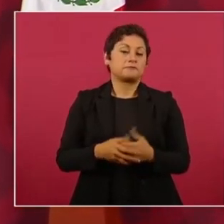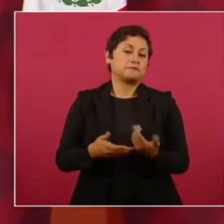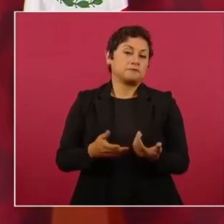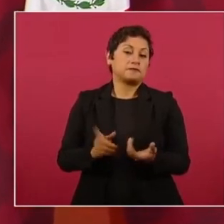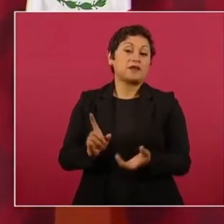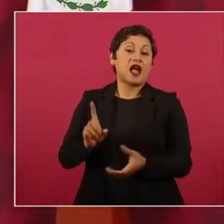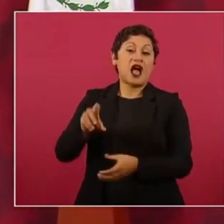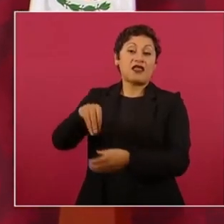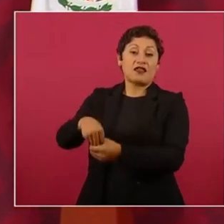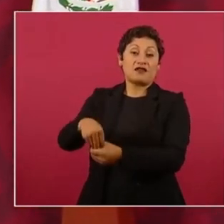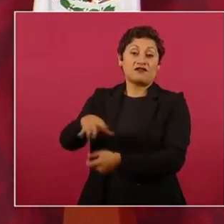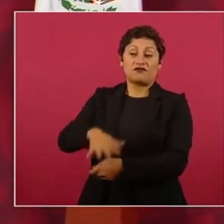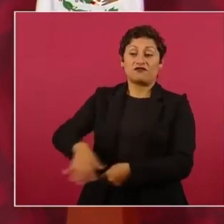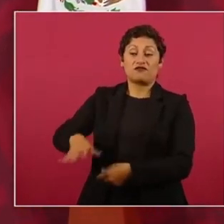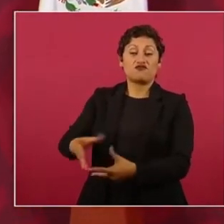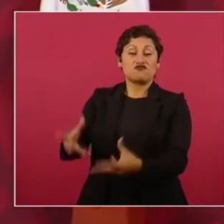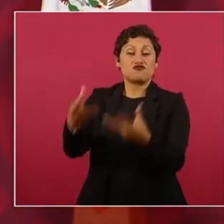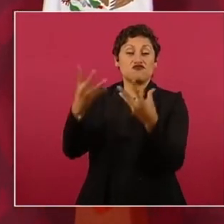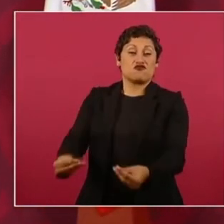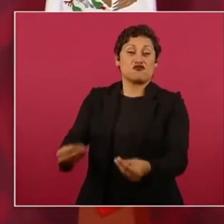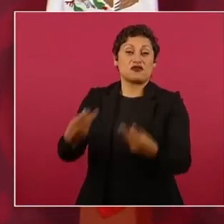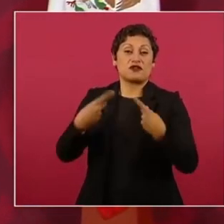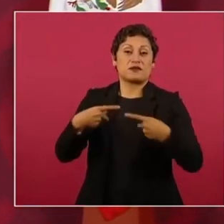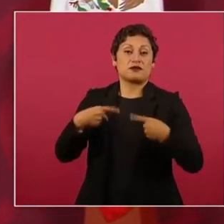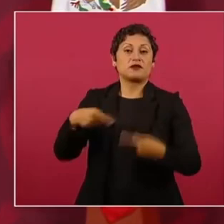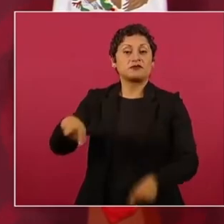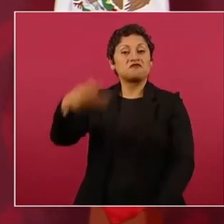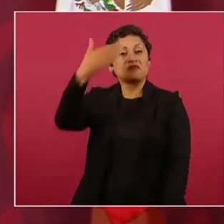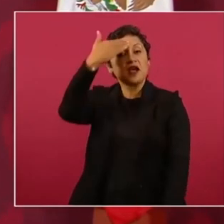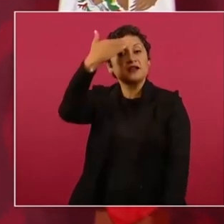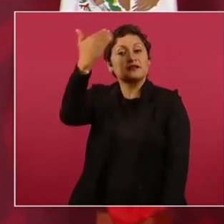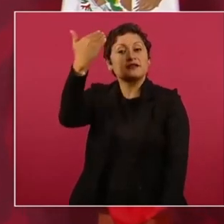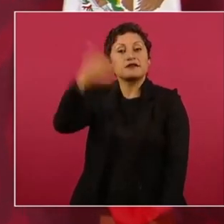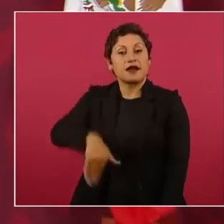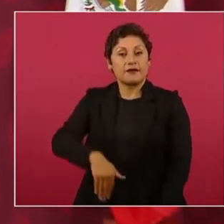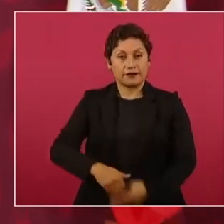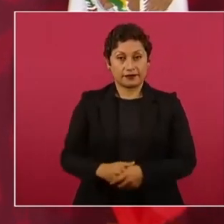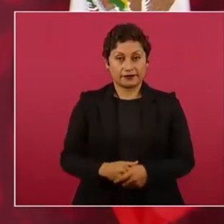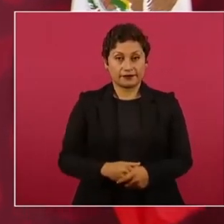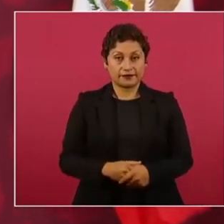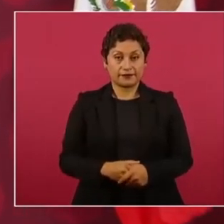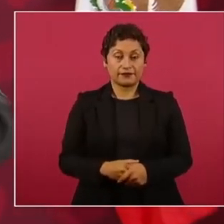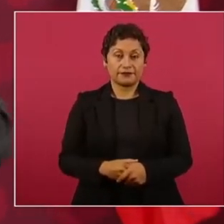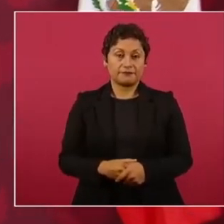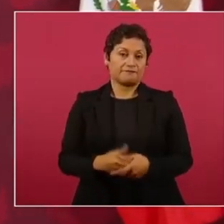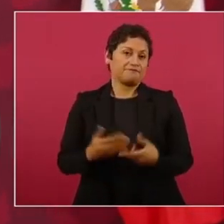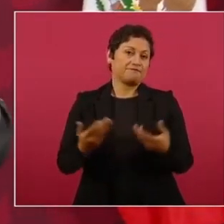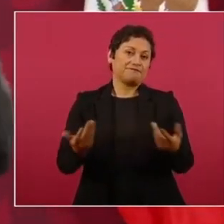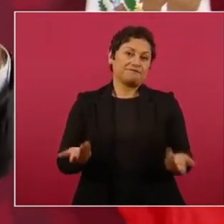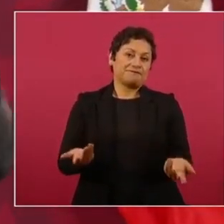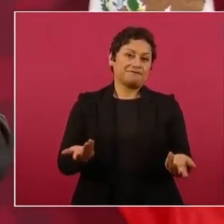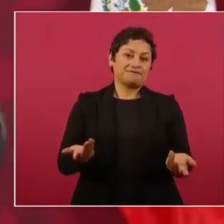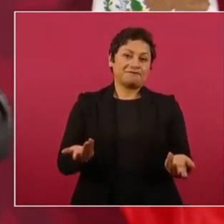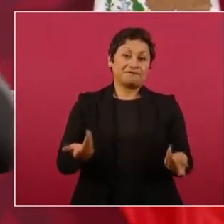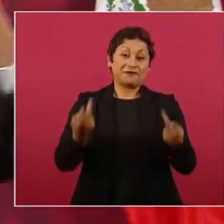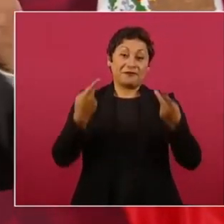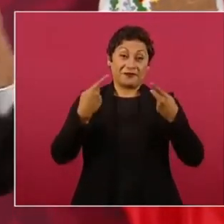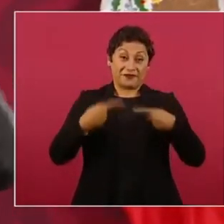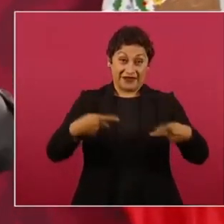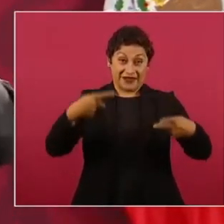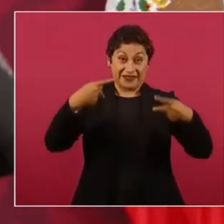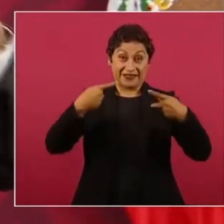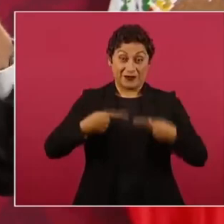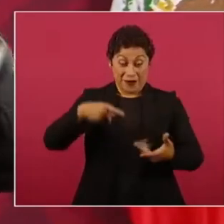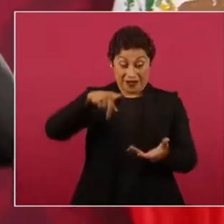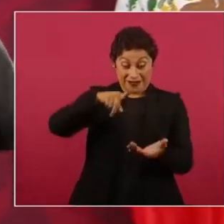democracia, opinión está en México